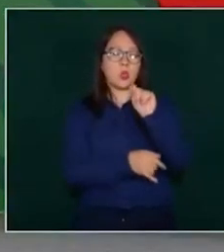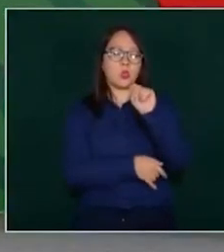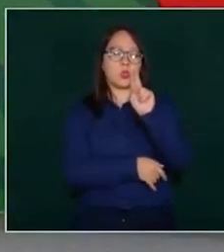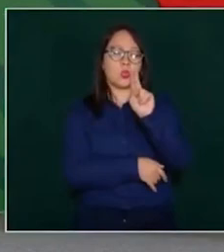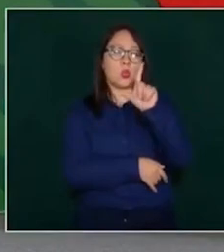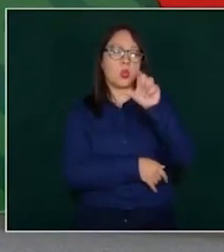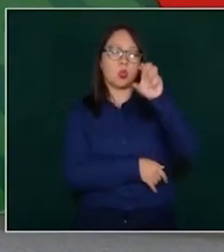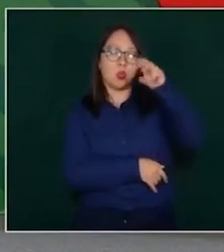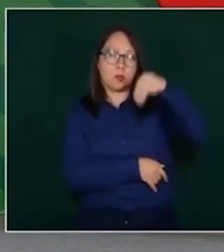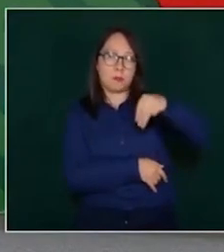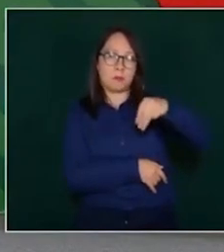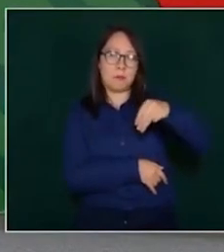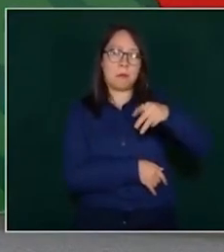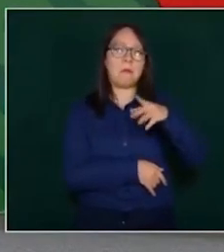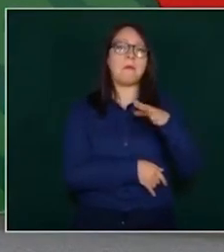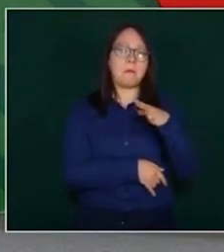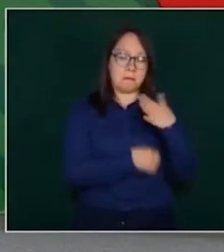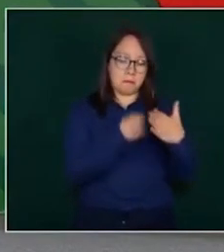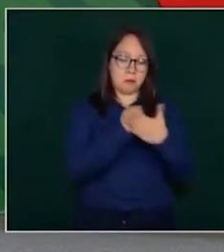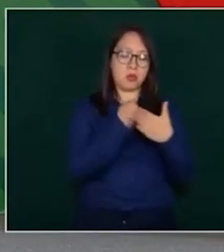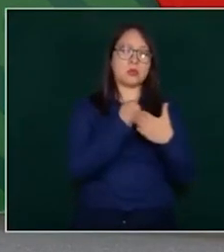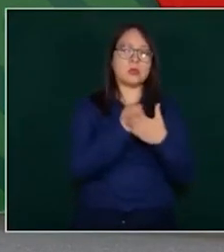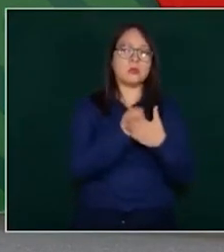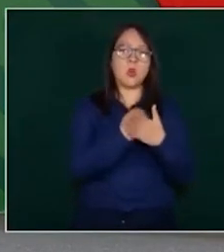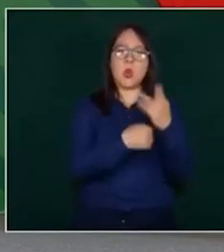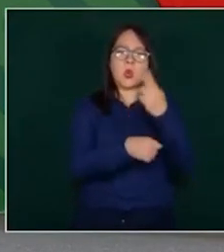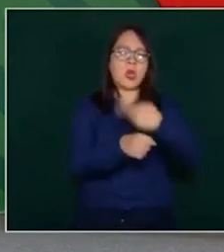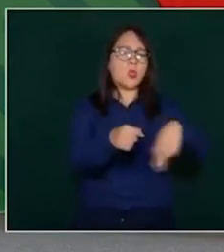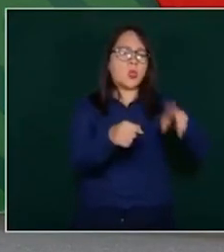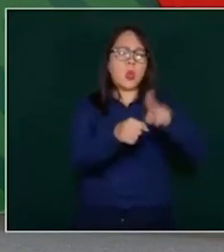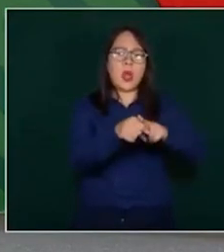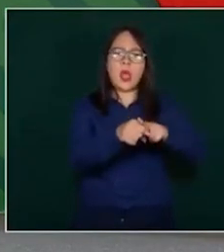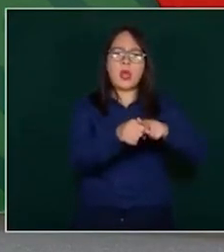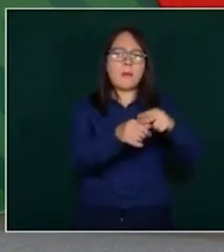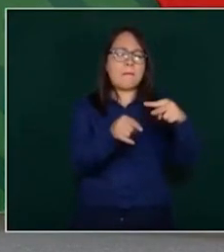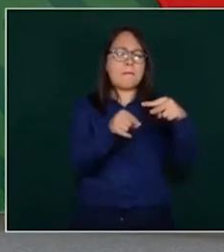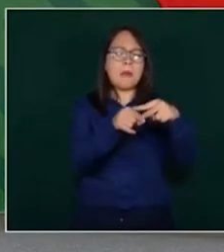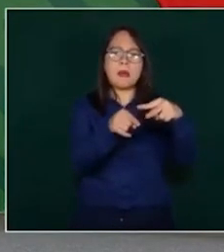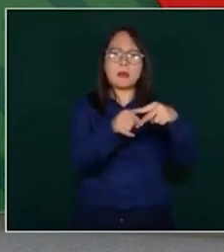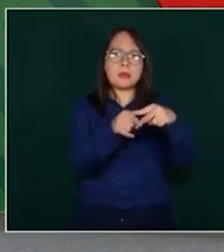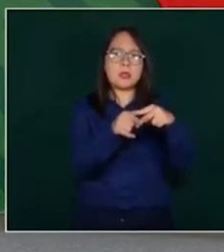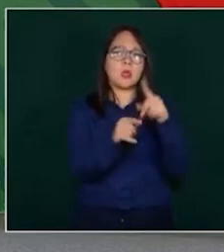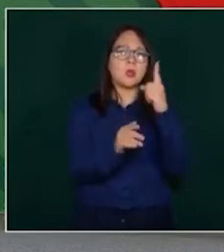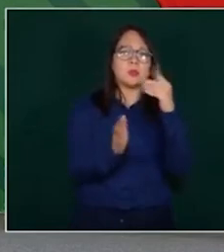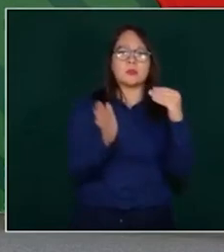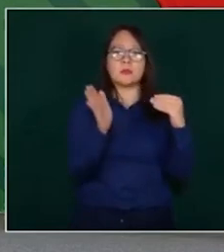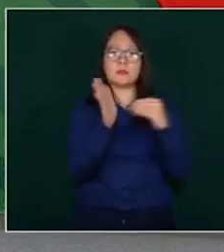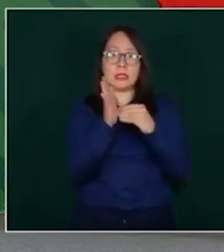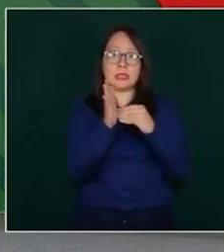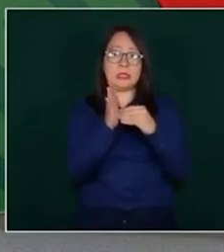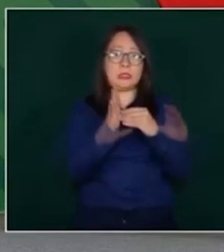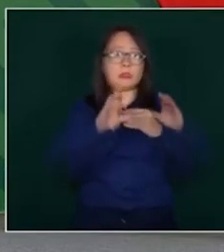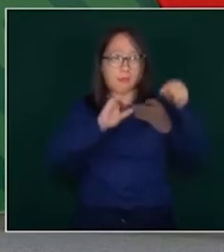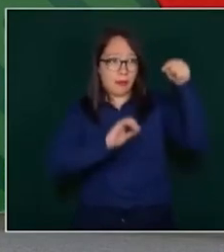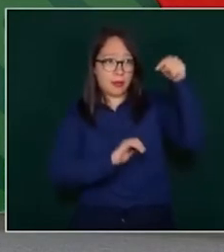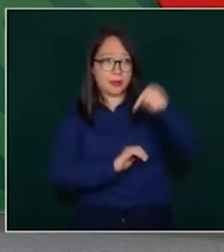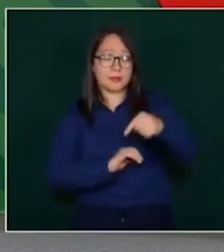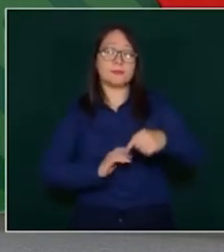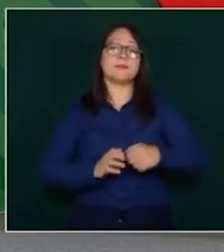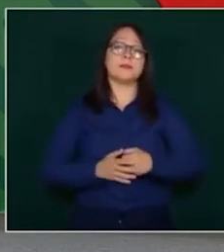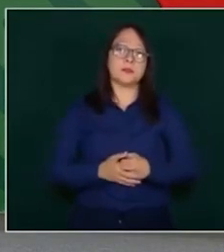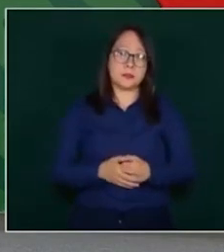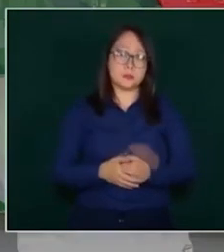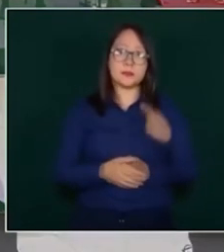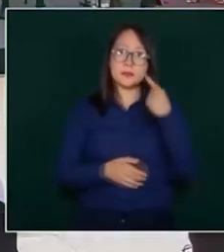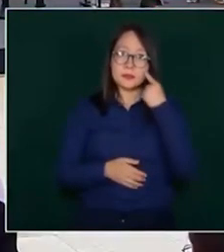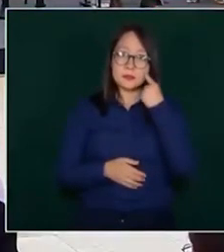un parque natural de mil hectáreas. Aquí, el